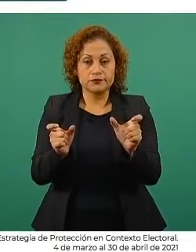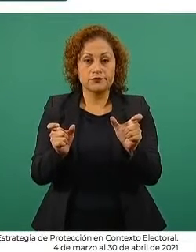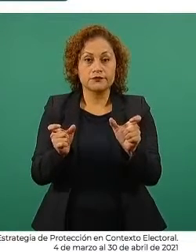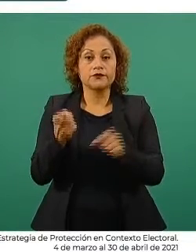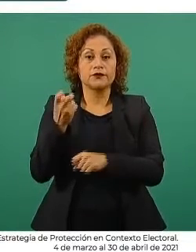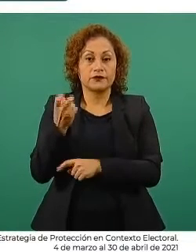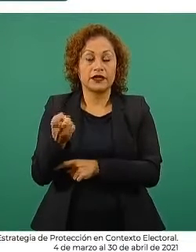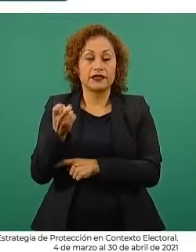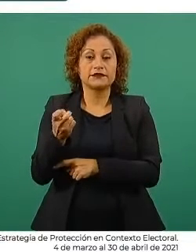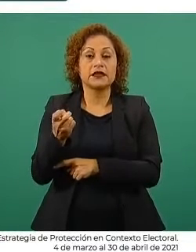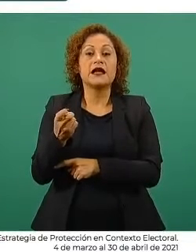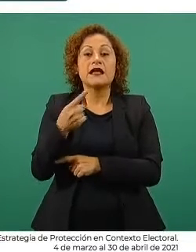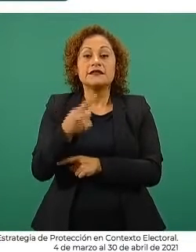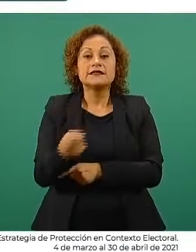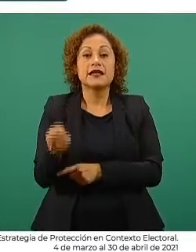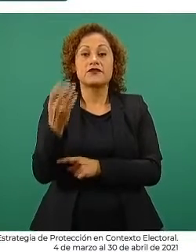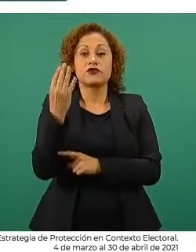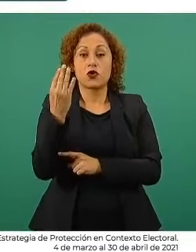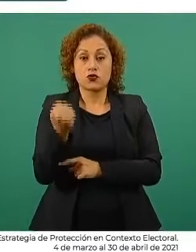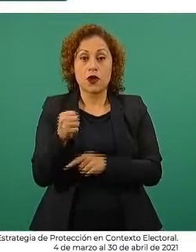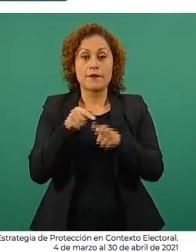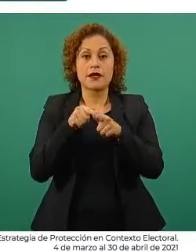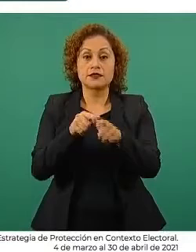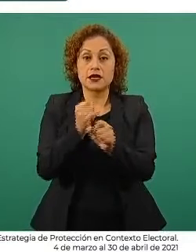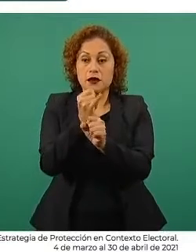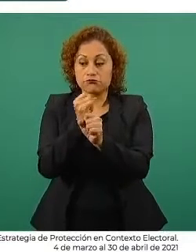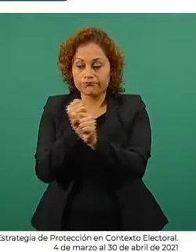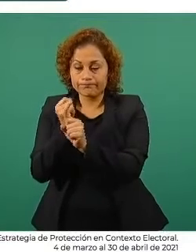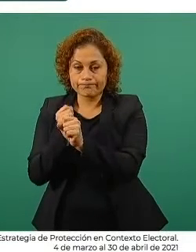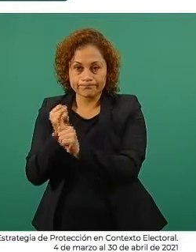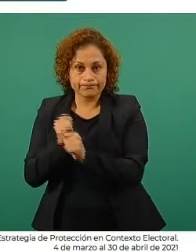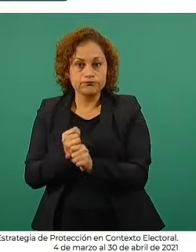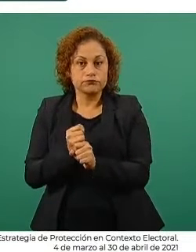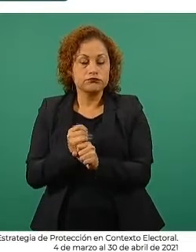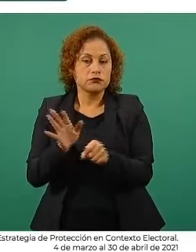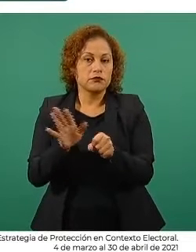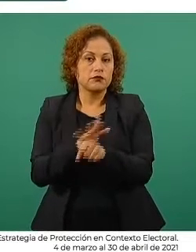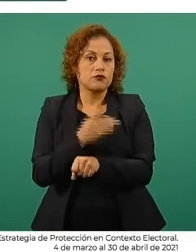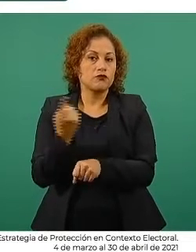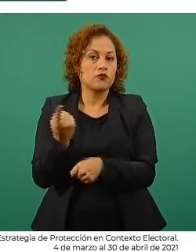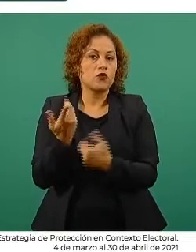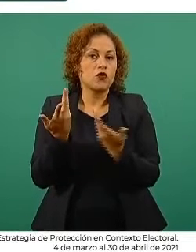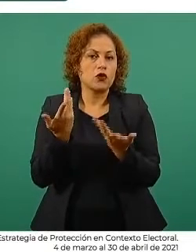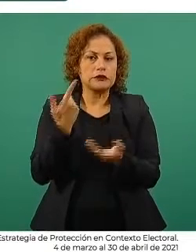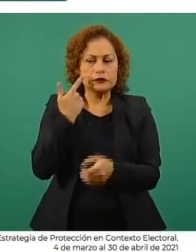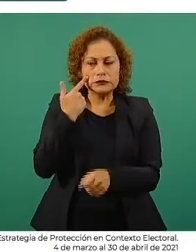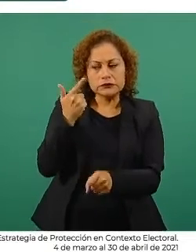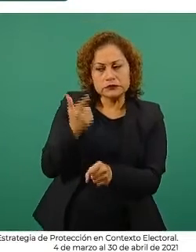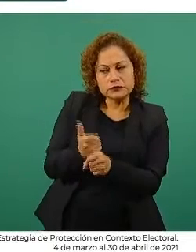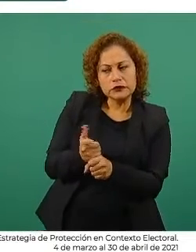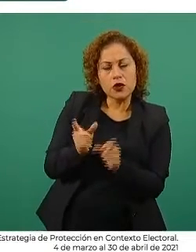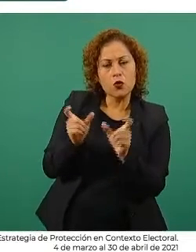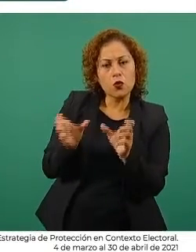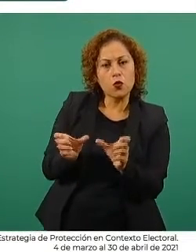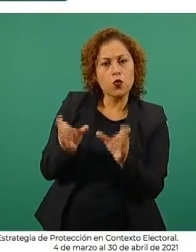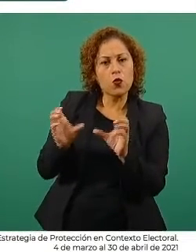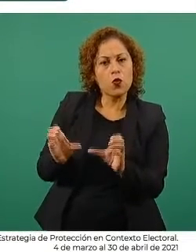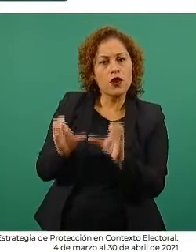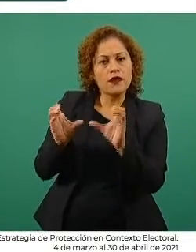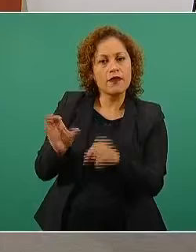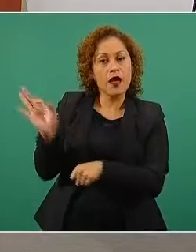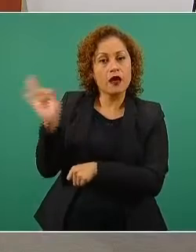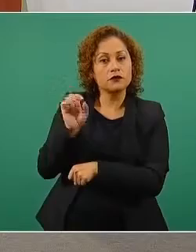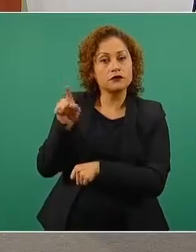109 se les da seguimiento y atención por la posibilidad de que se presenten acciones de amenazas o